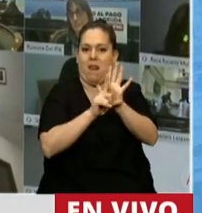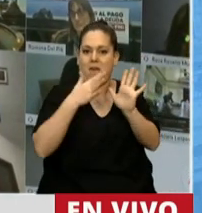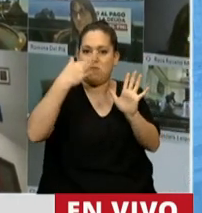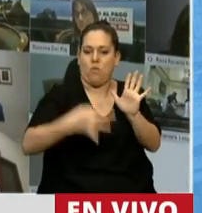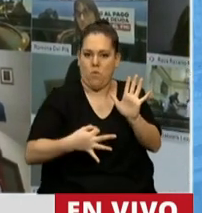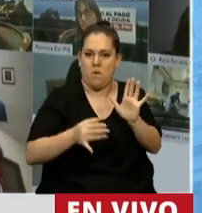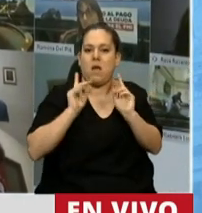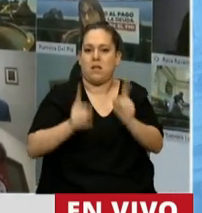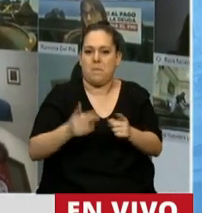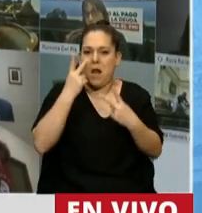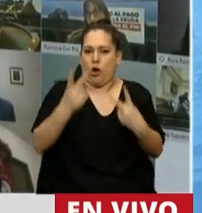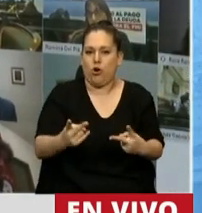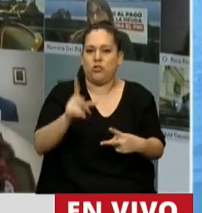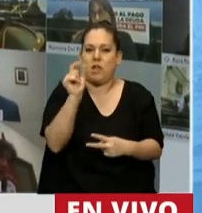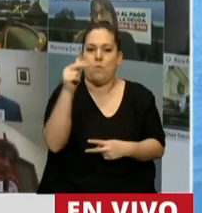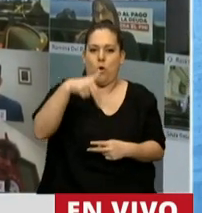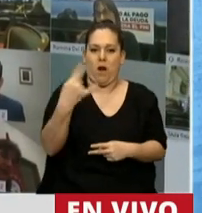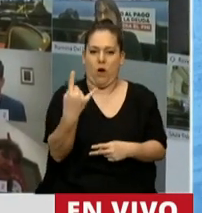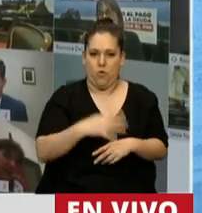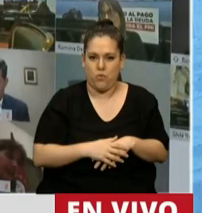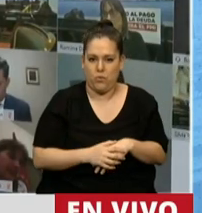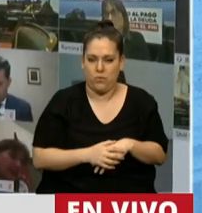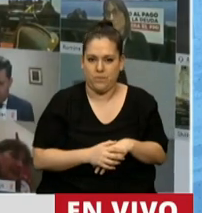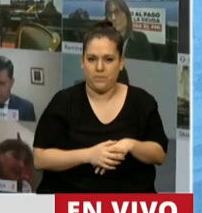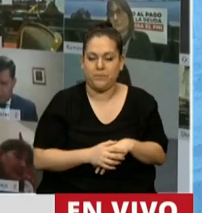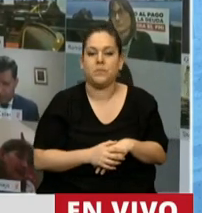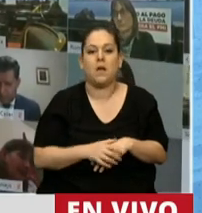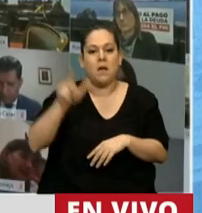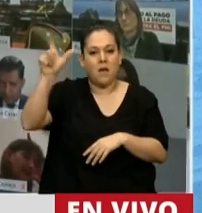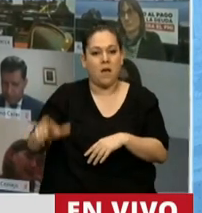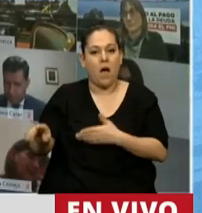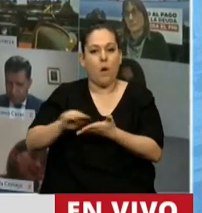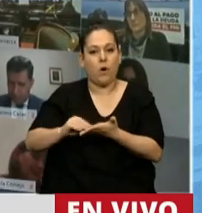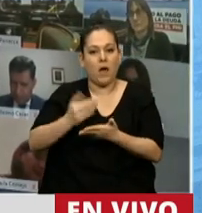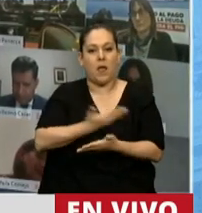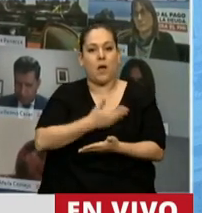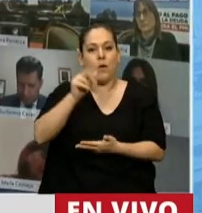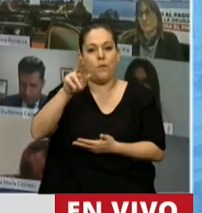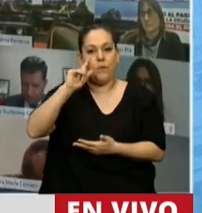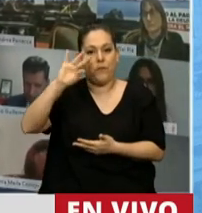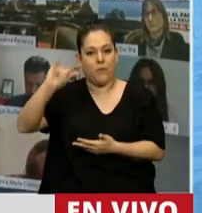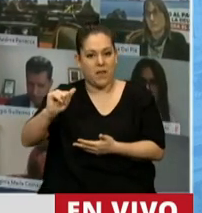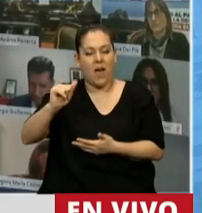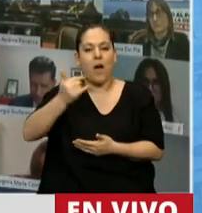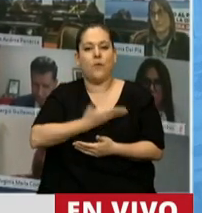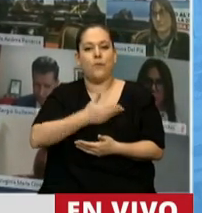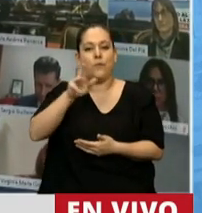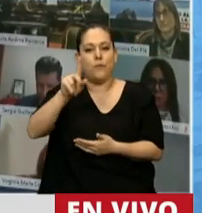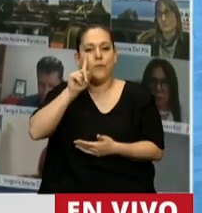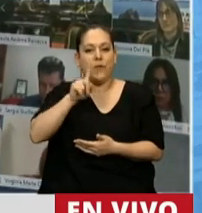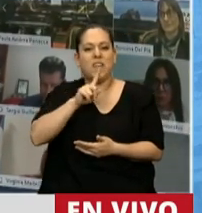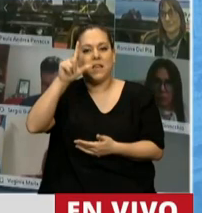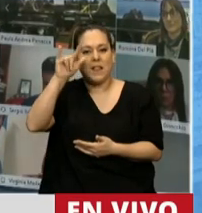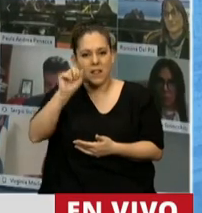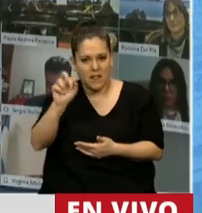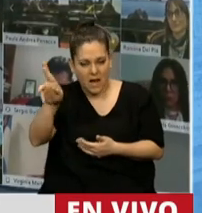reconocido por las Naciones Unidas. A la doctora Frida Armas Firter, a los